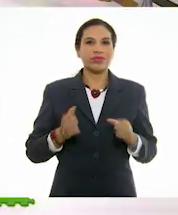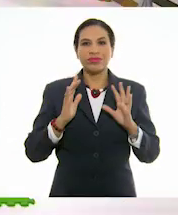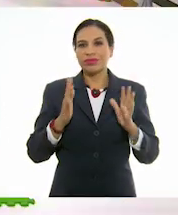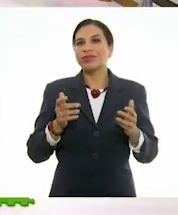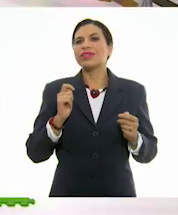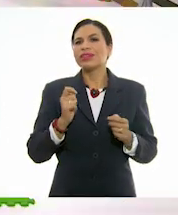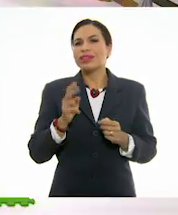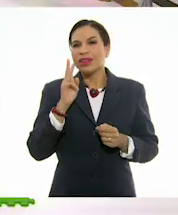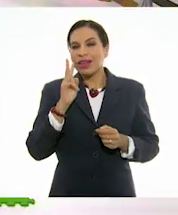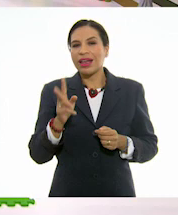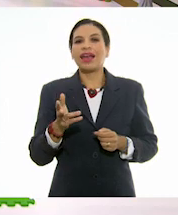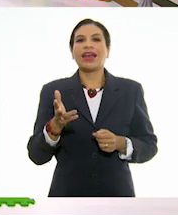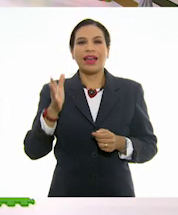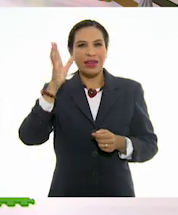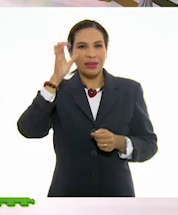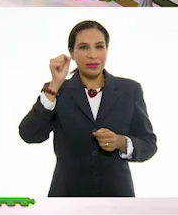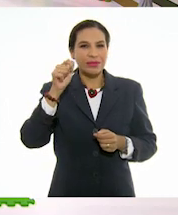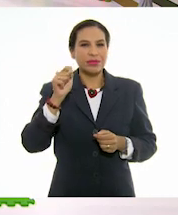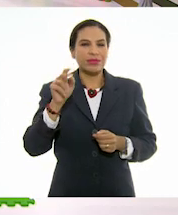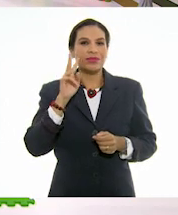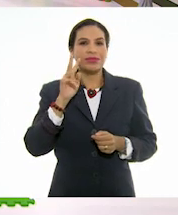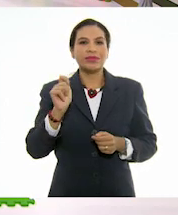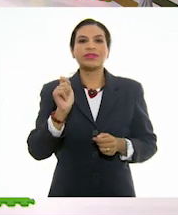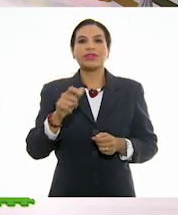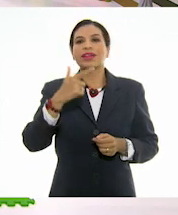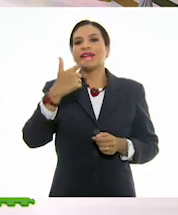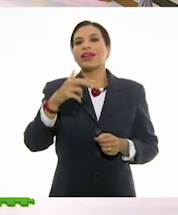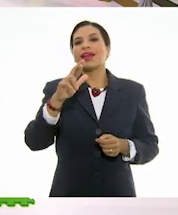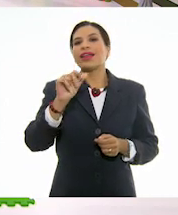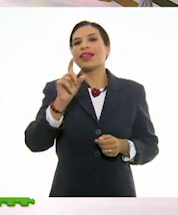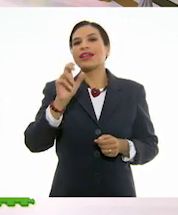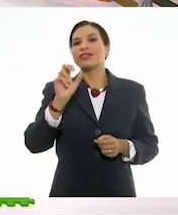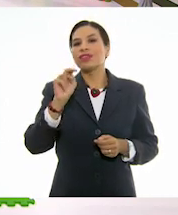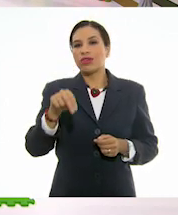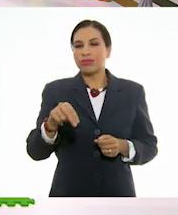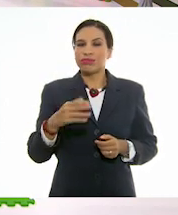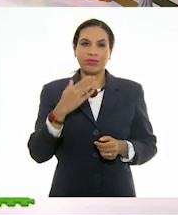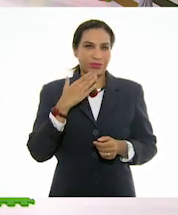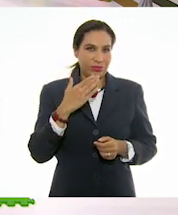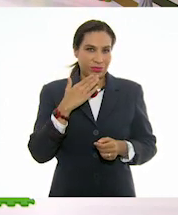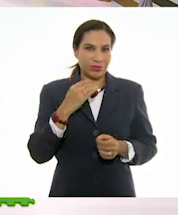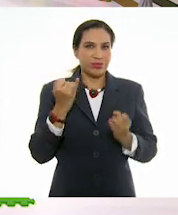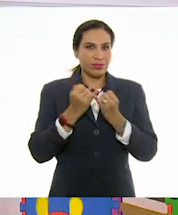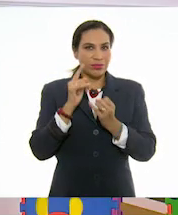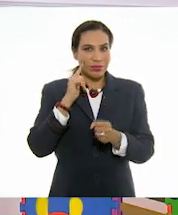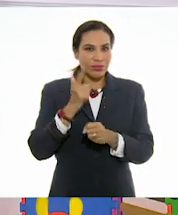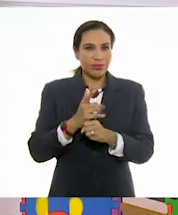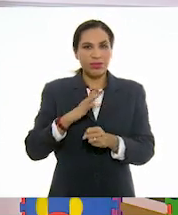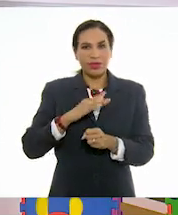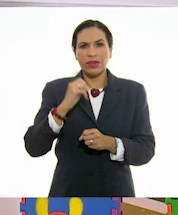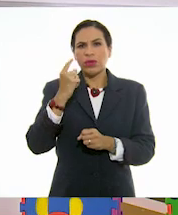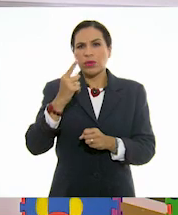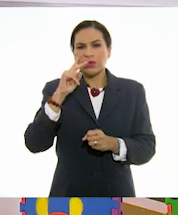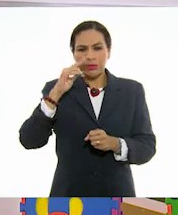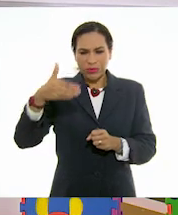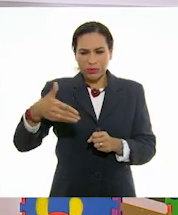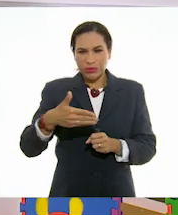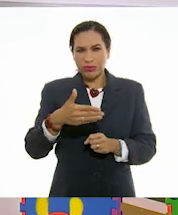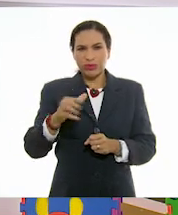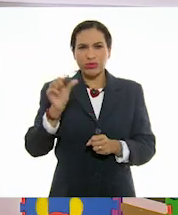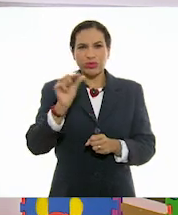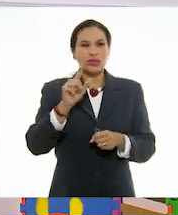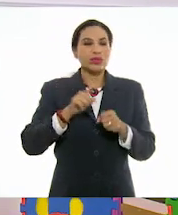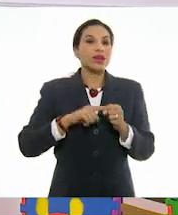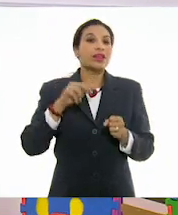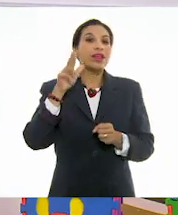entendimos lo que es entonces la gradación. ¡Muy bien! Bueno, pero también notamos que había un pequeño pececito por ahí en color